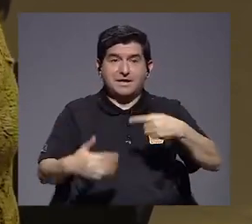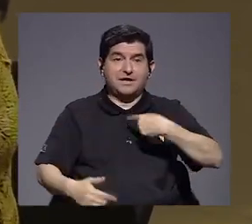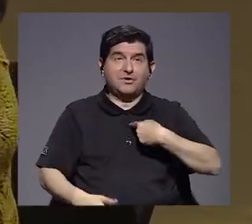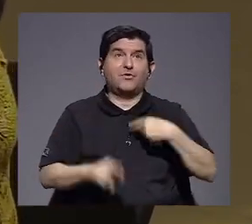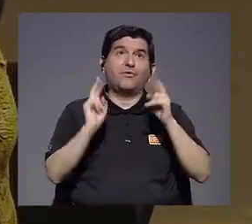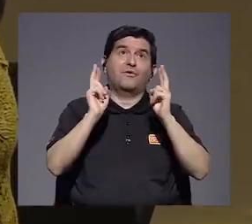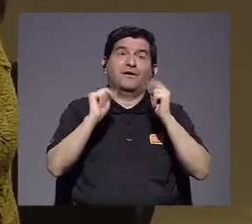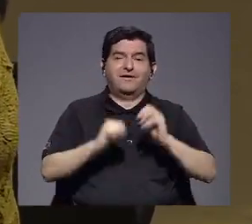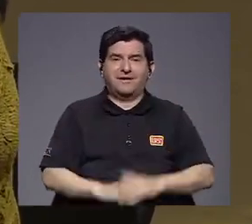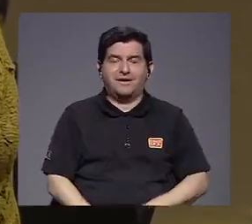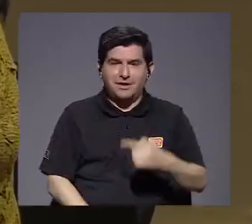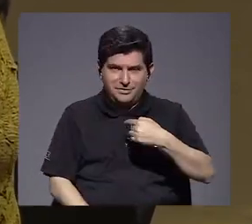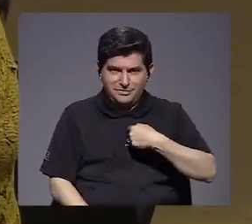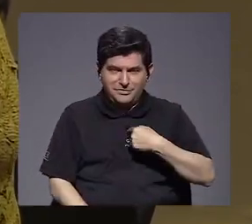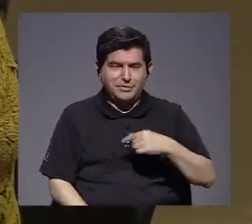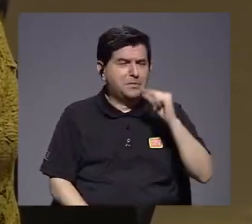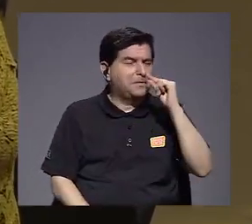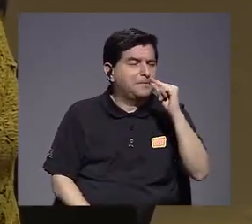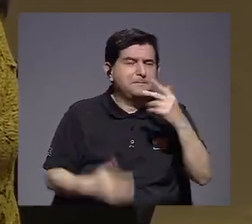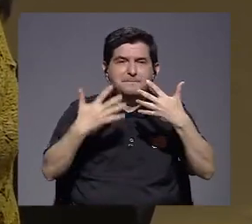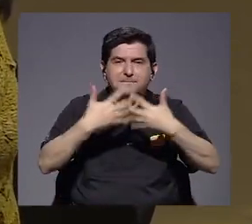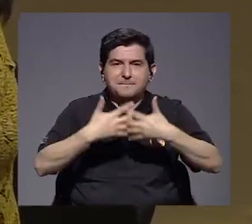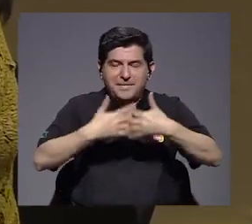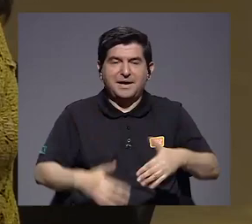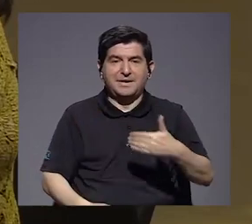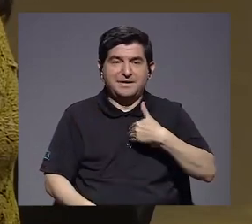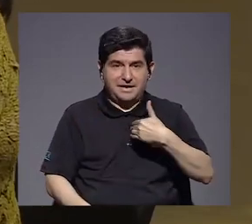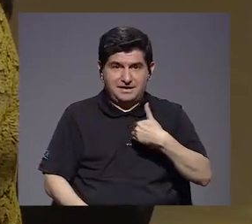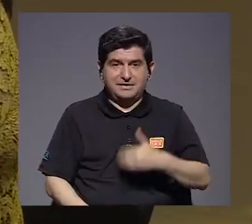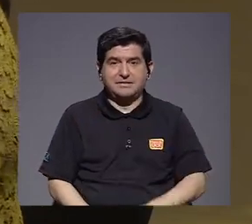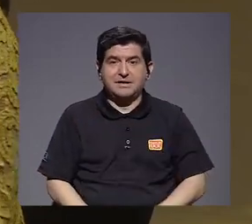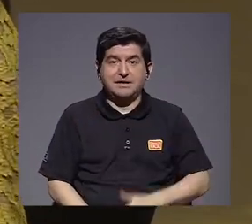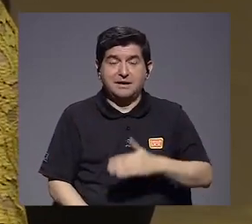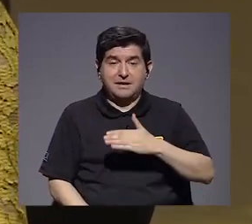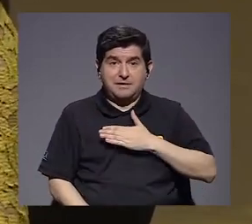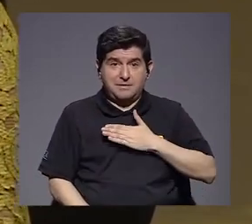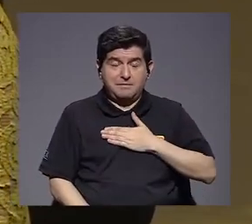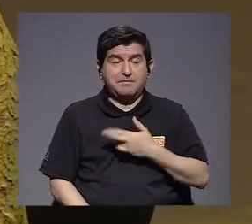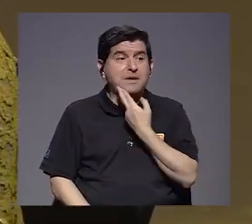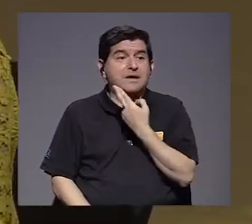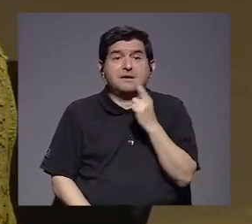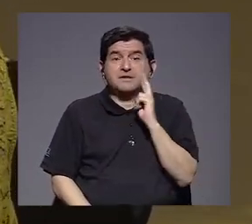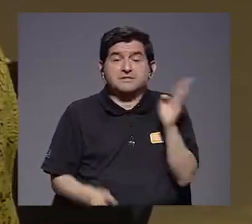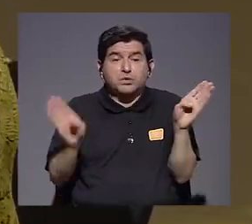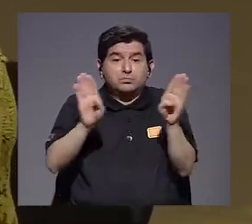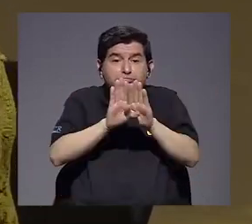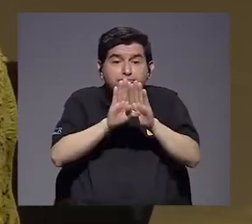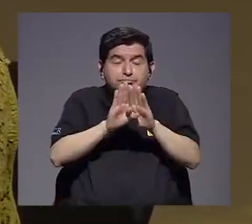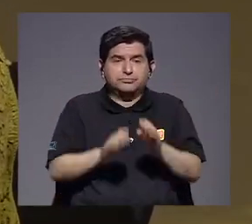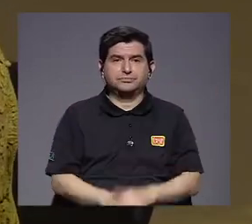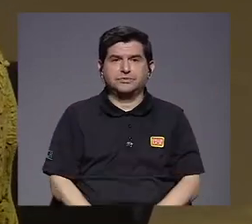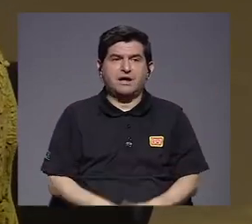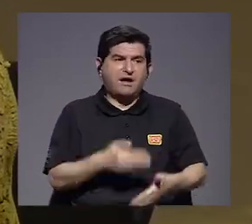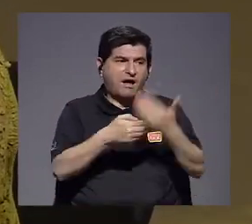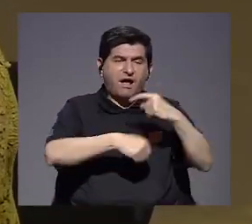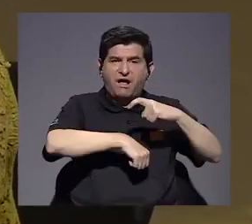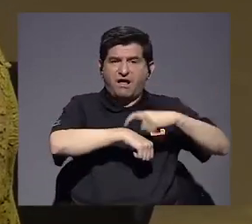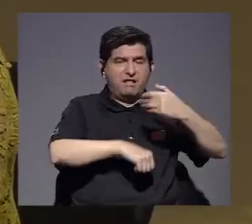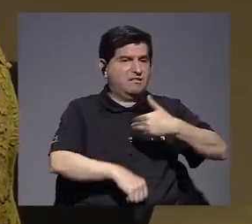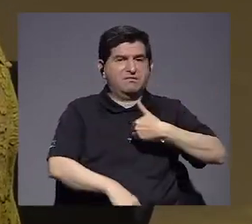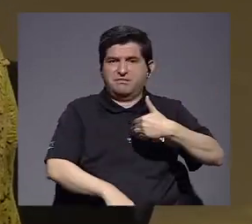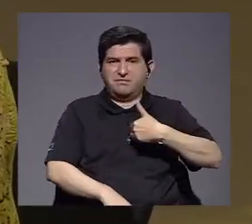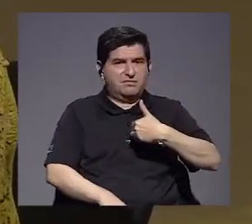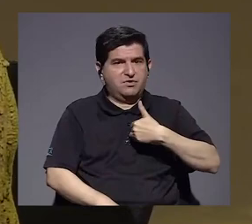fuera, si yo fuera una microempresaria y tuviera, por ejemplo, mi restaurante cerrado, hace algún tiempo no